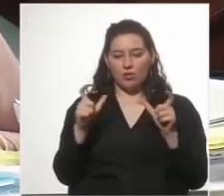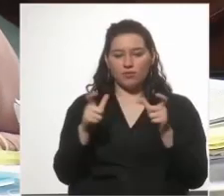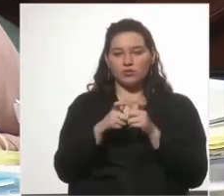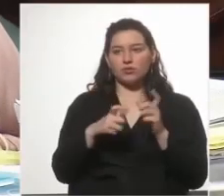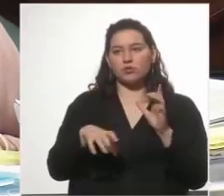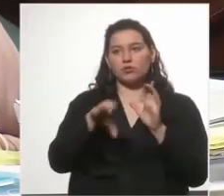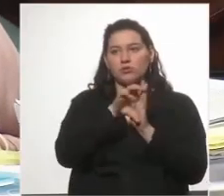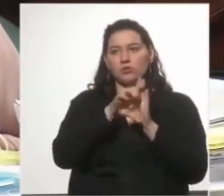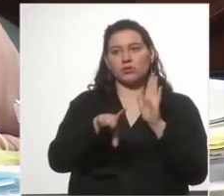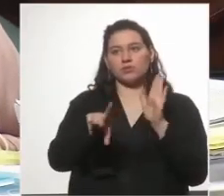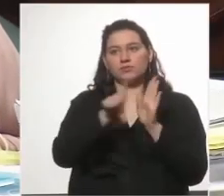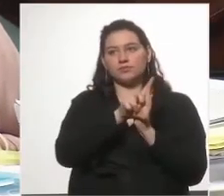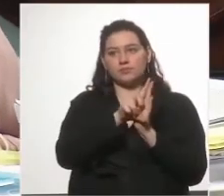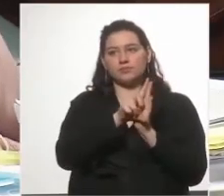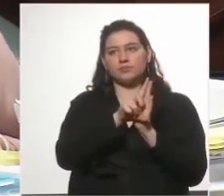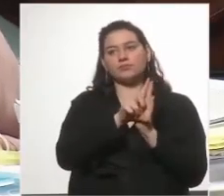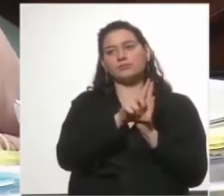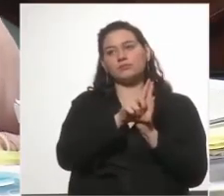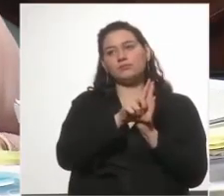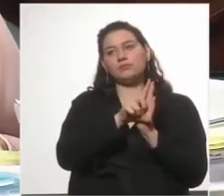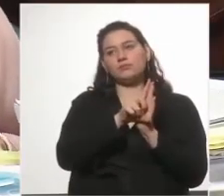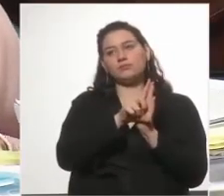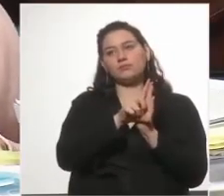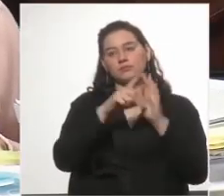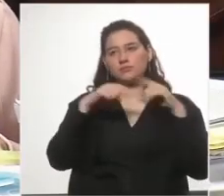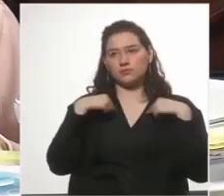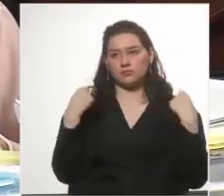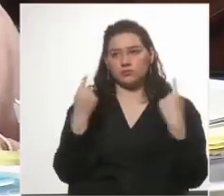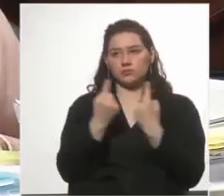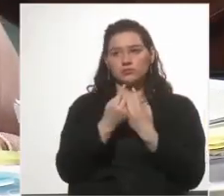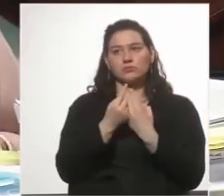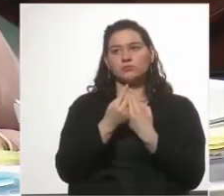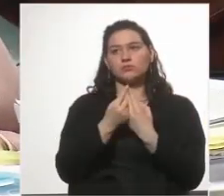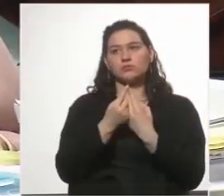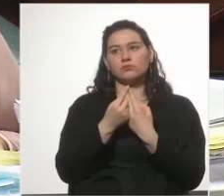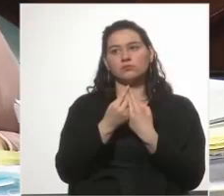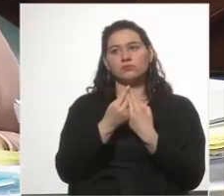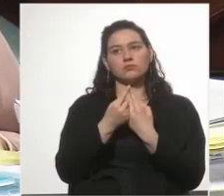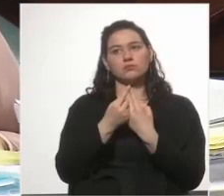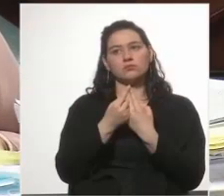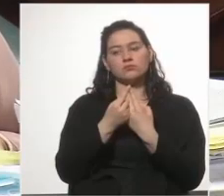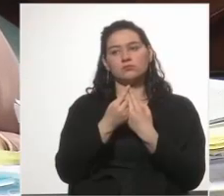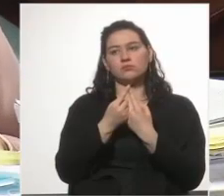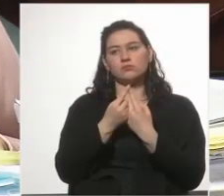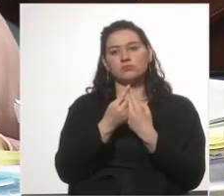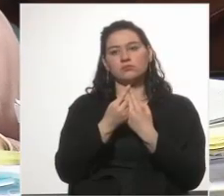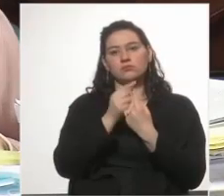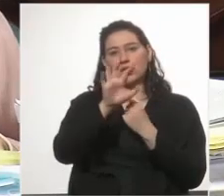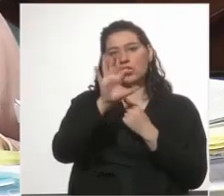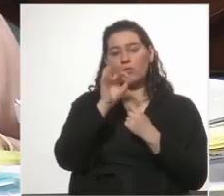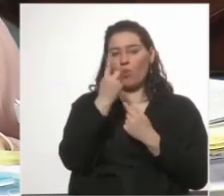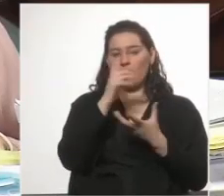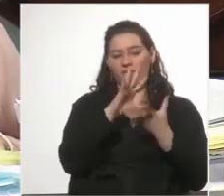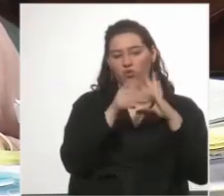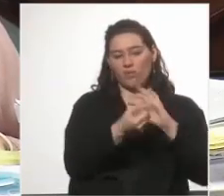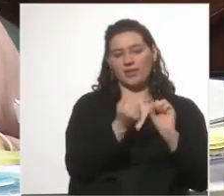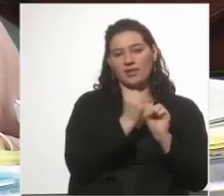Constitución y Legislación en un desafuero. Nosotros tácitamente elegimos una,